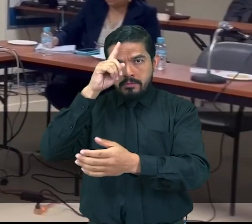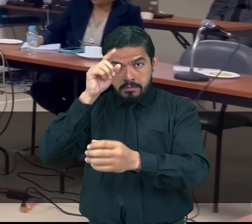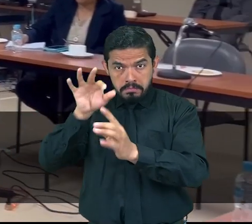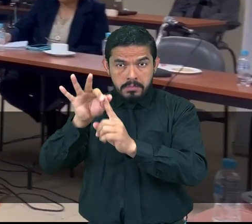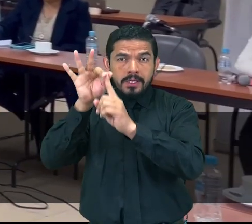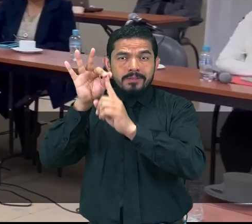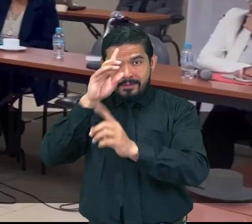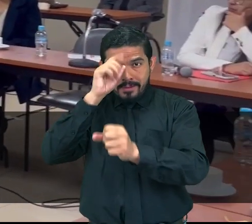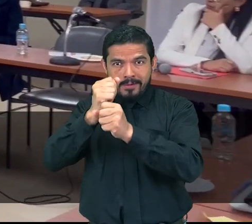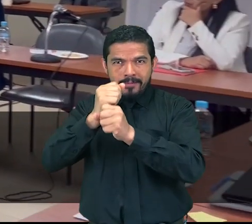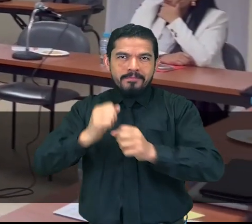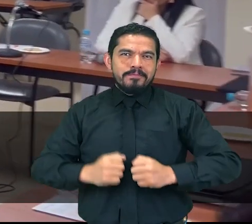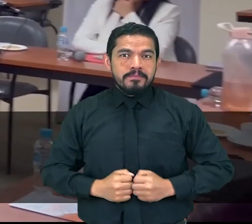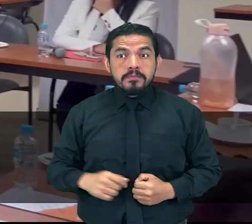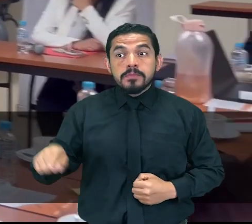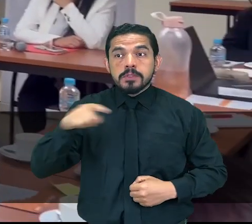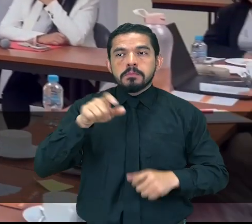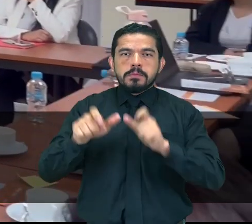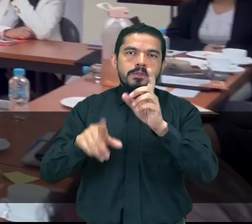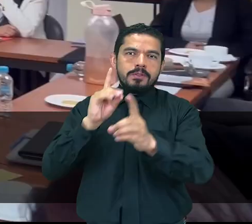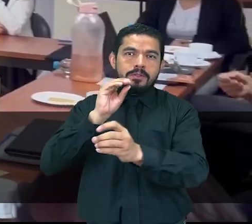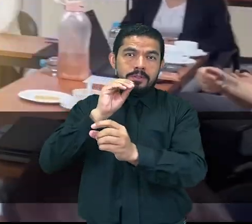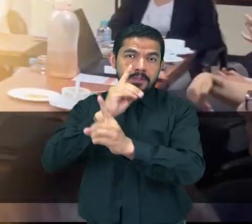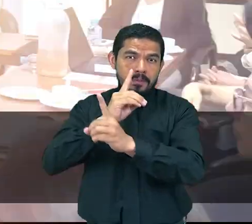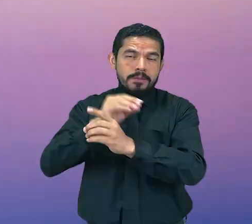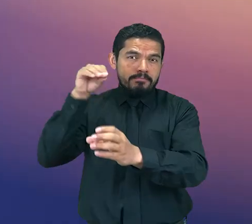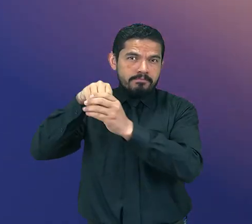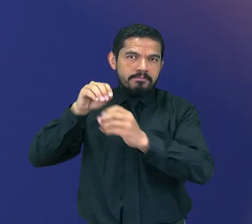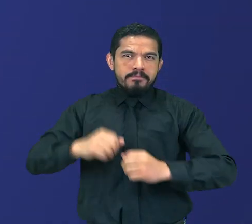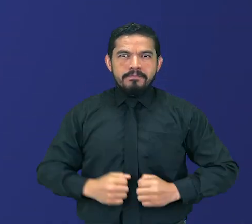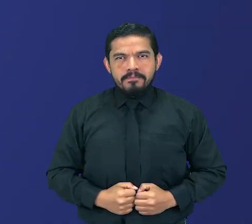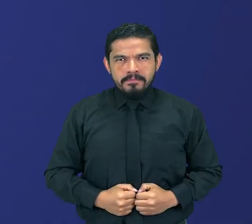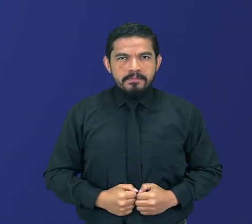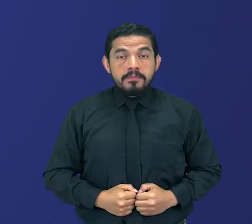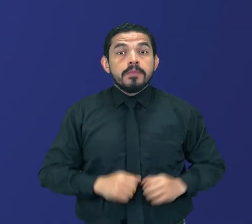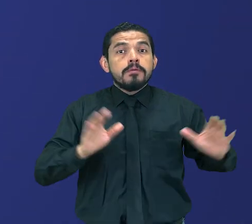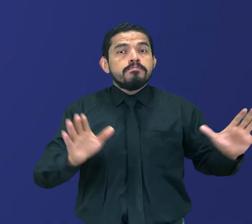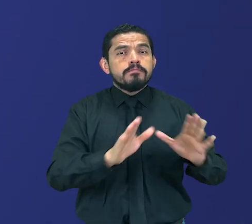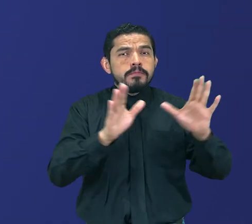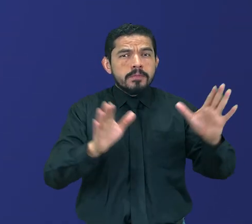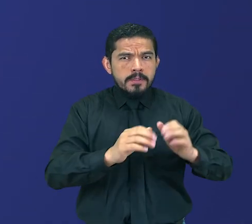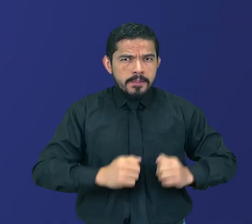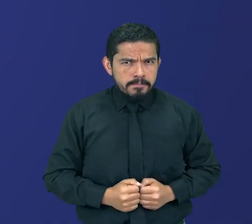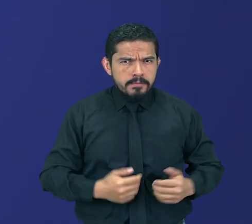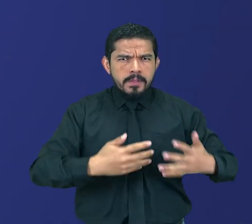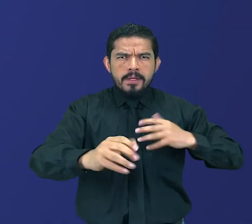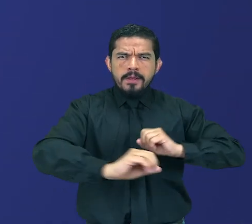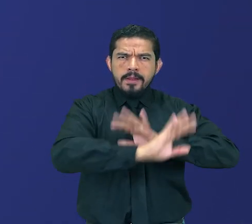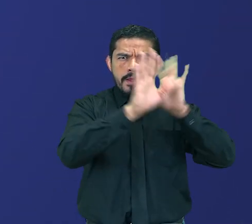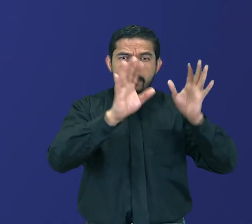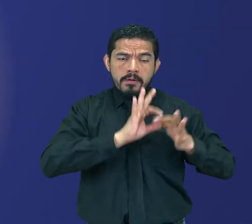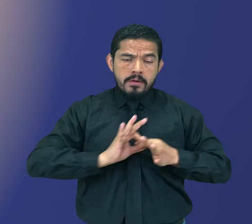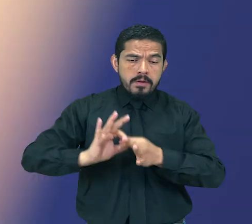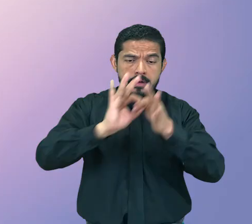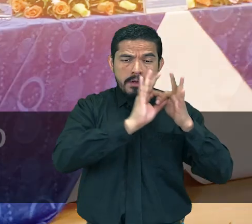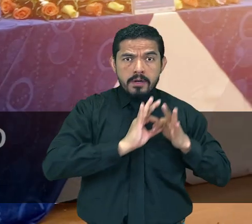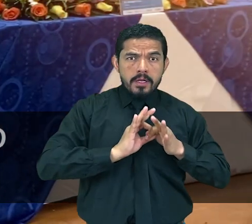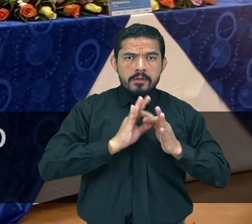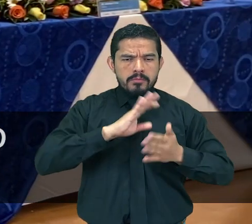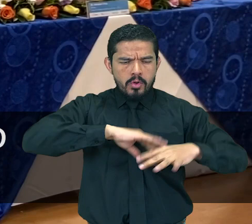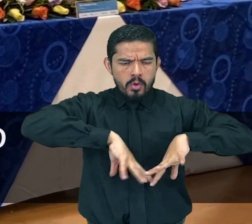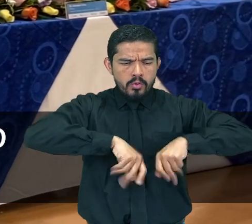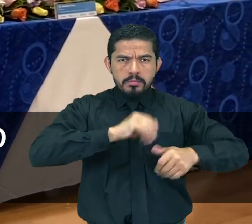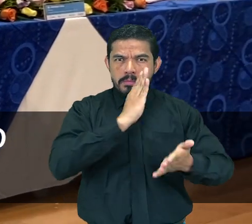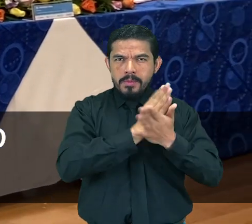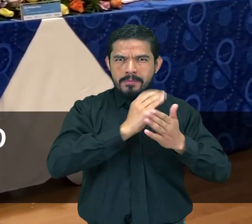especiales de empleo para personas con discapacidad. Impulsando la Transparencia, Red Anticorrupción.